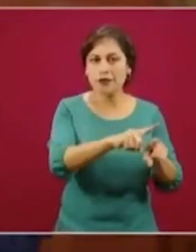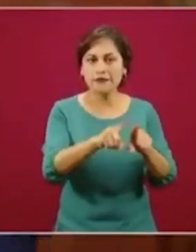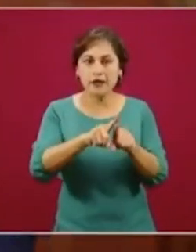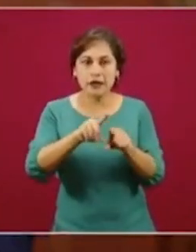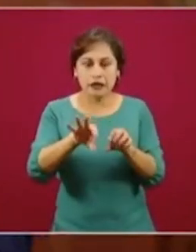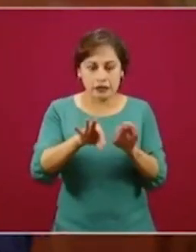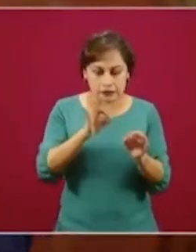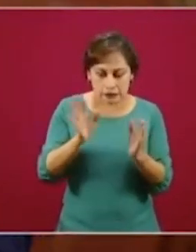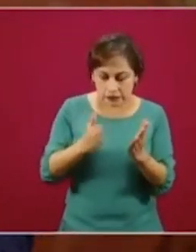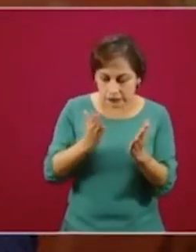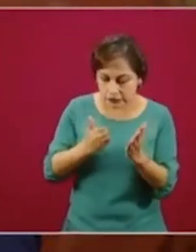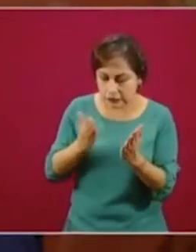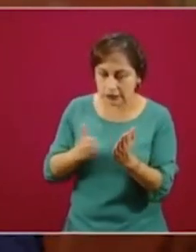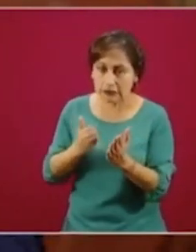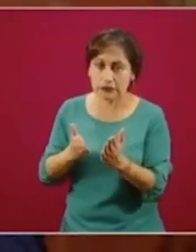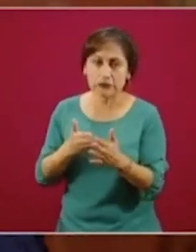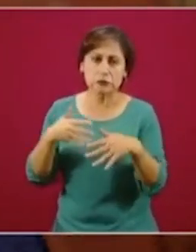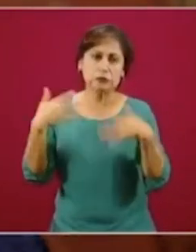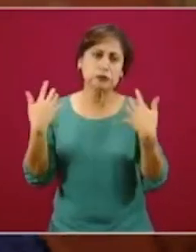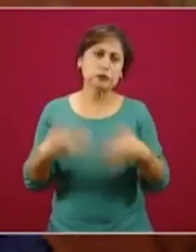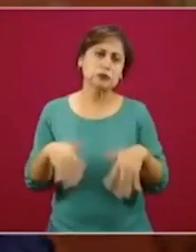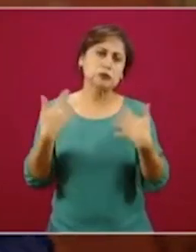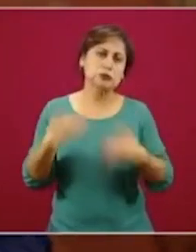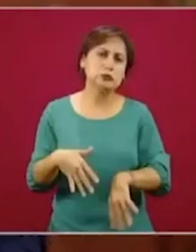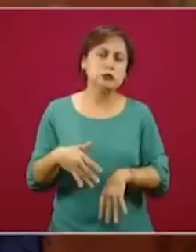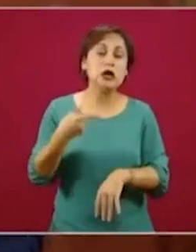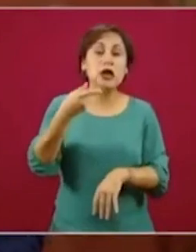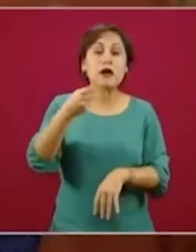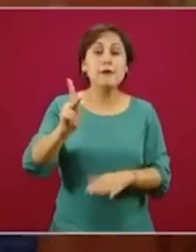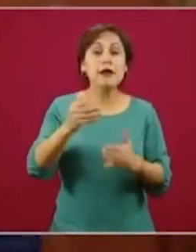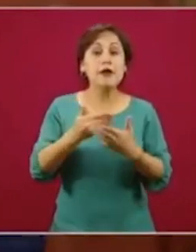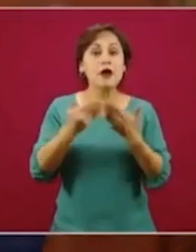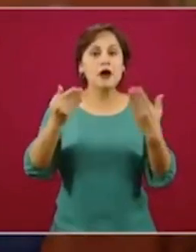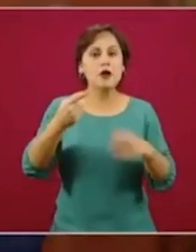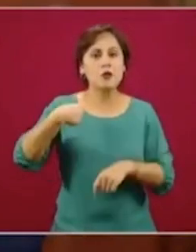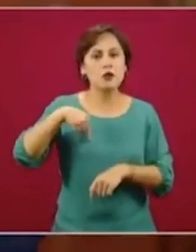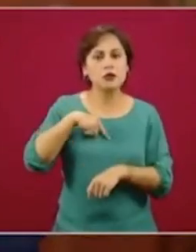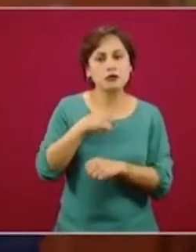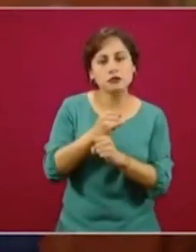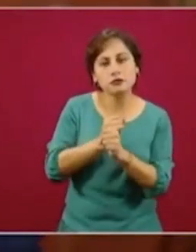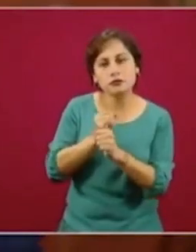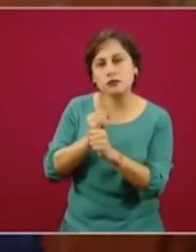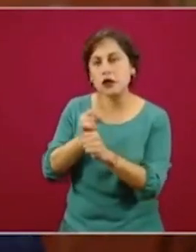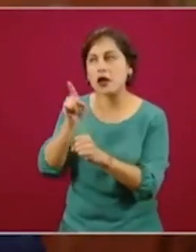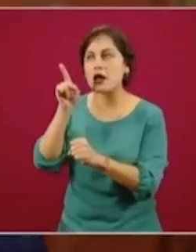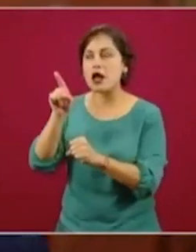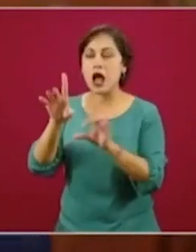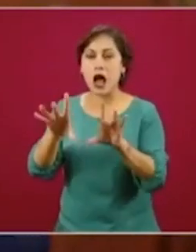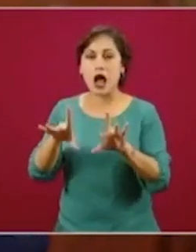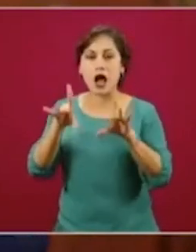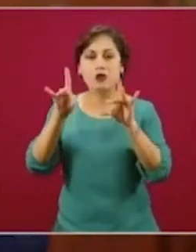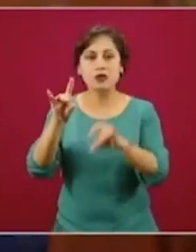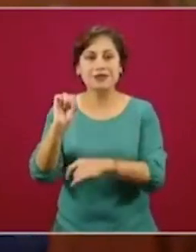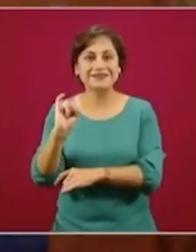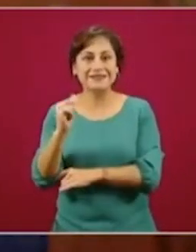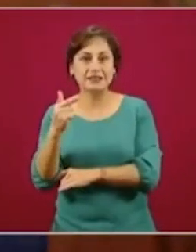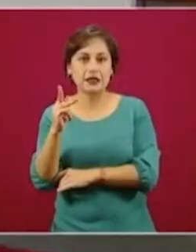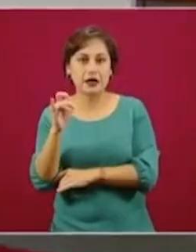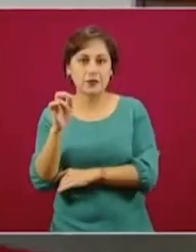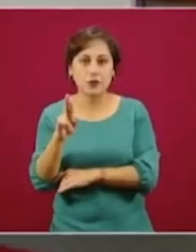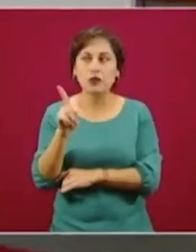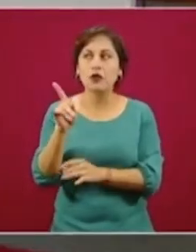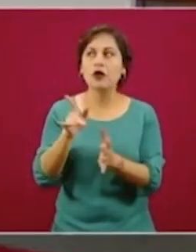encontramos que en Australia y en Singapur se contaba con una herramienta de inteligencia artificial que tiene la